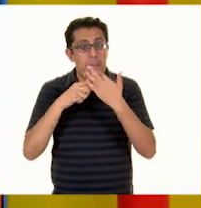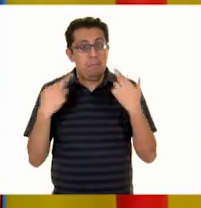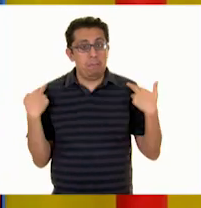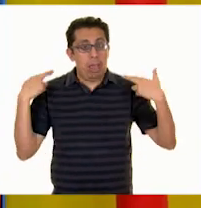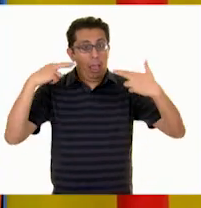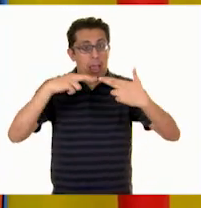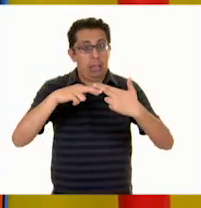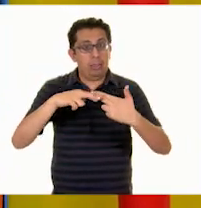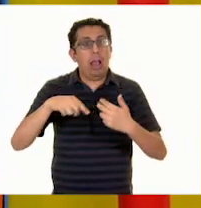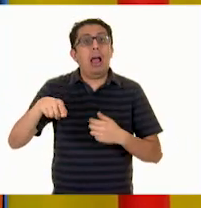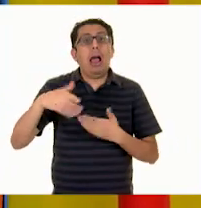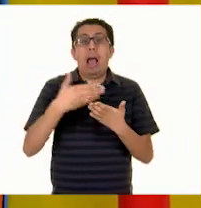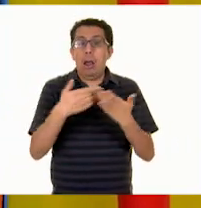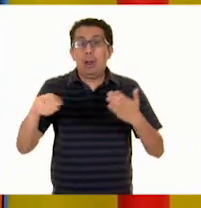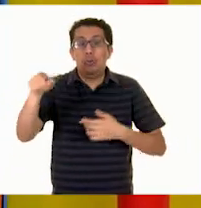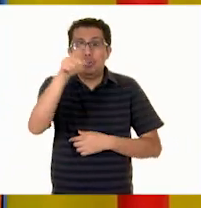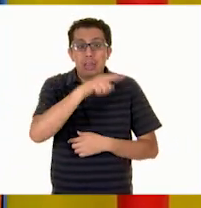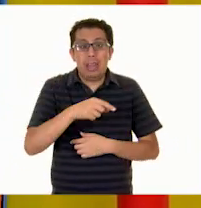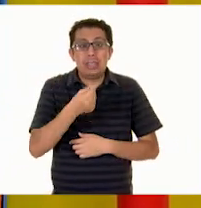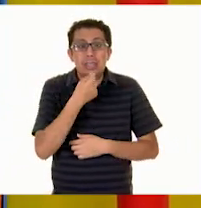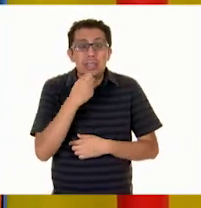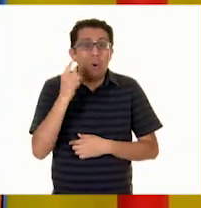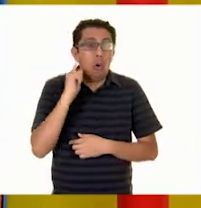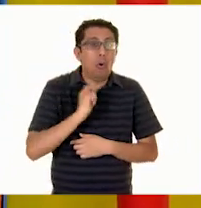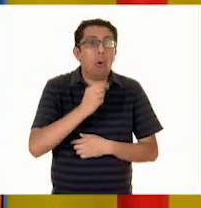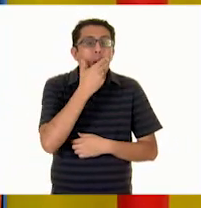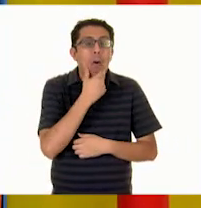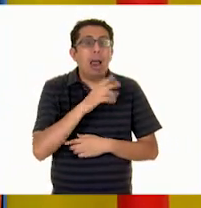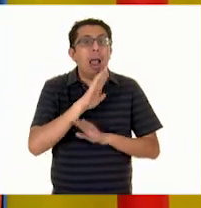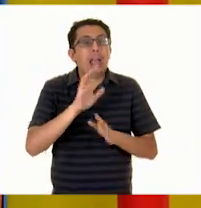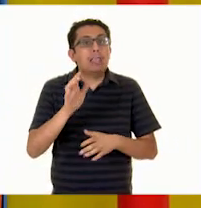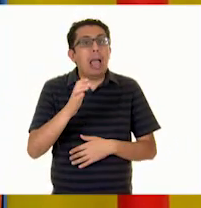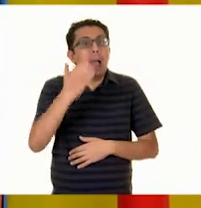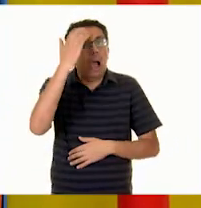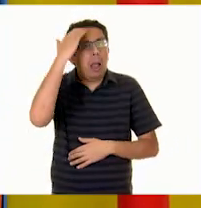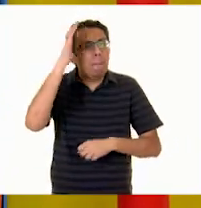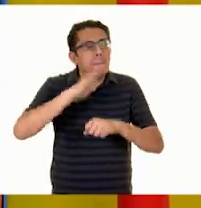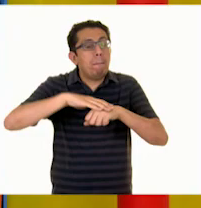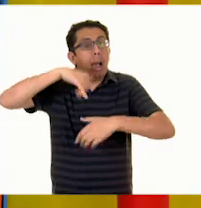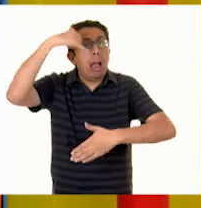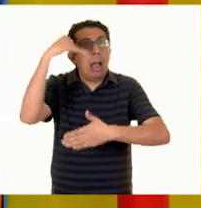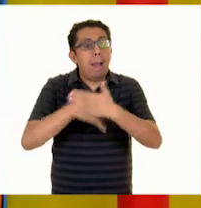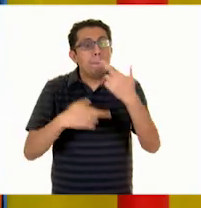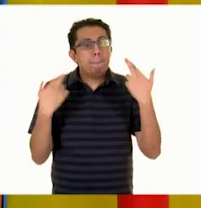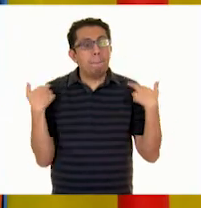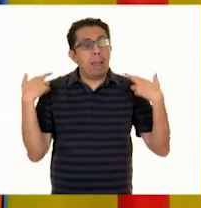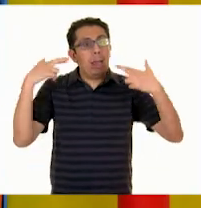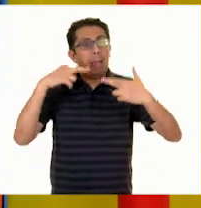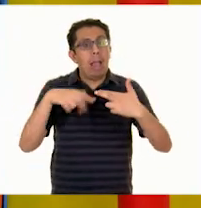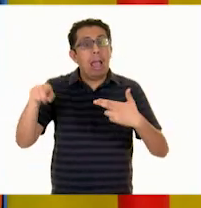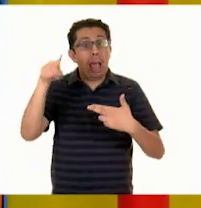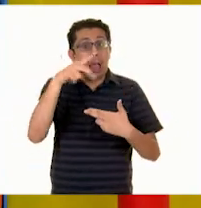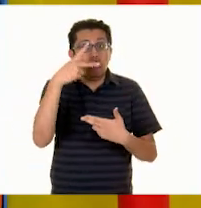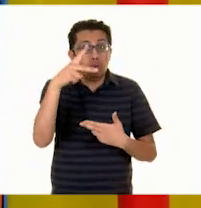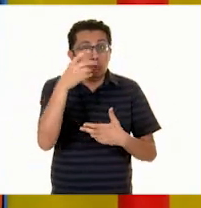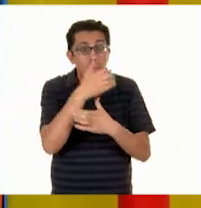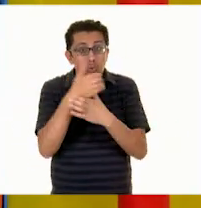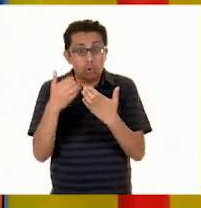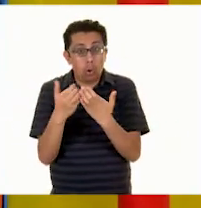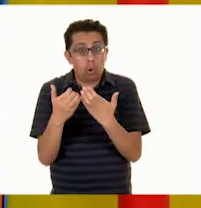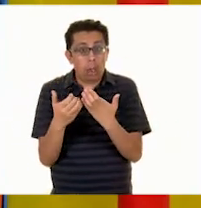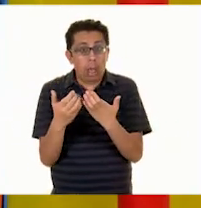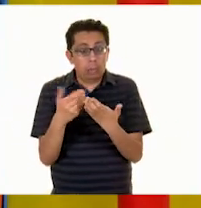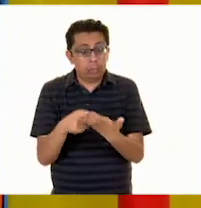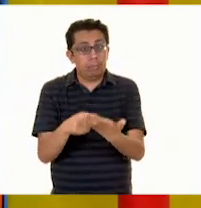Margarita. Y ahora ustedes, niñas y niños, ya conocen mucho más de la maestra Margarita. Porque a través de los objetos que nos trajo, nos fue